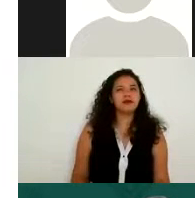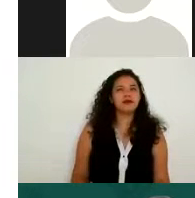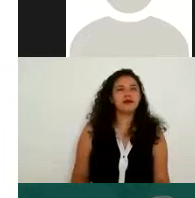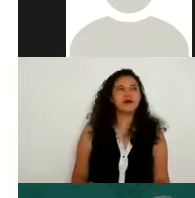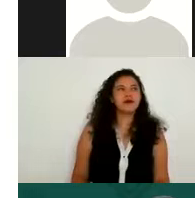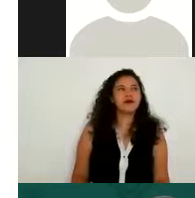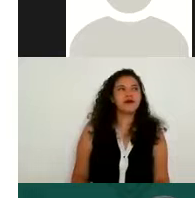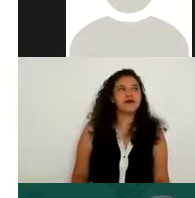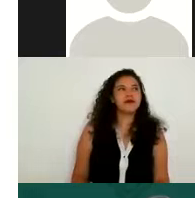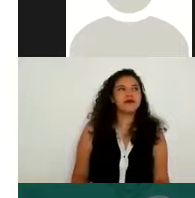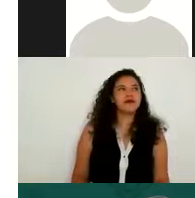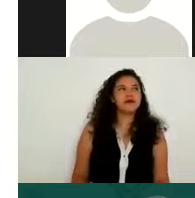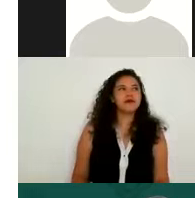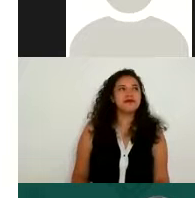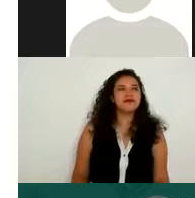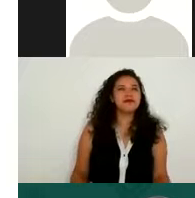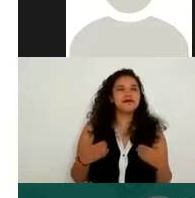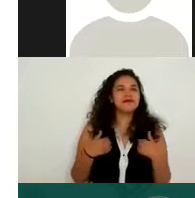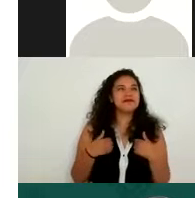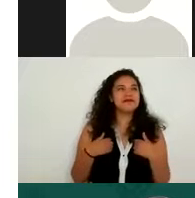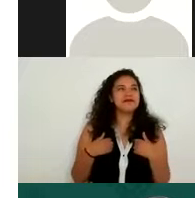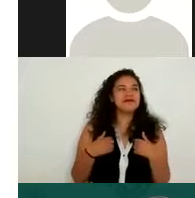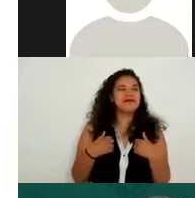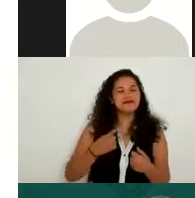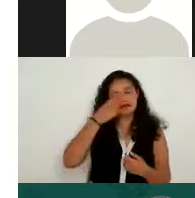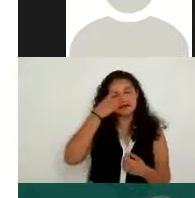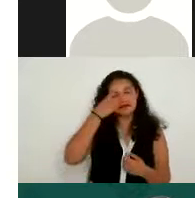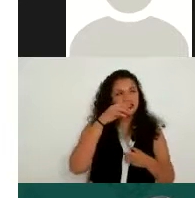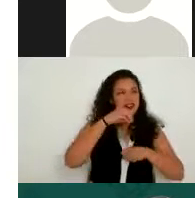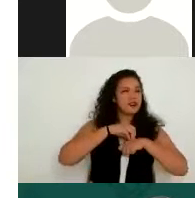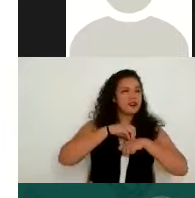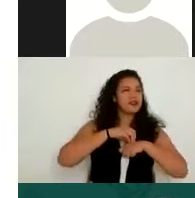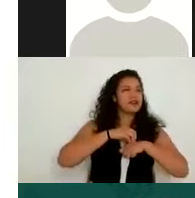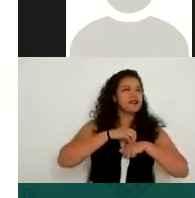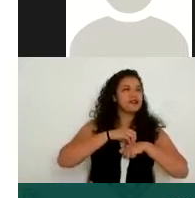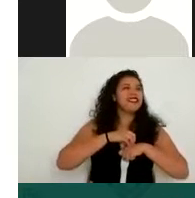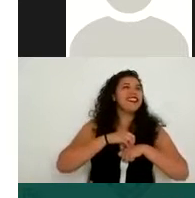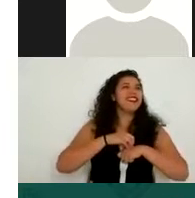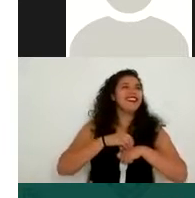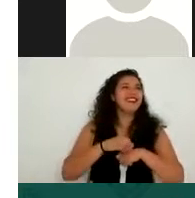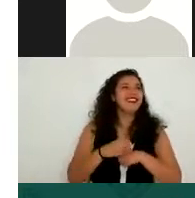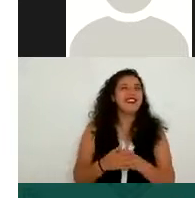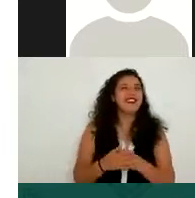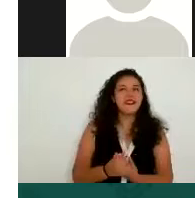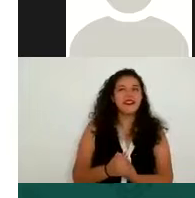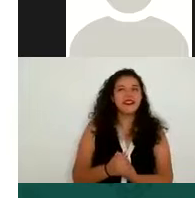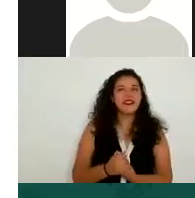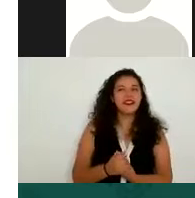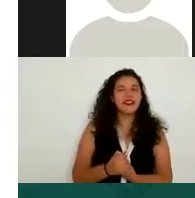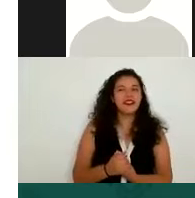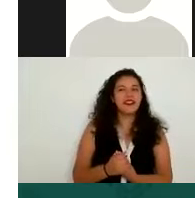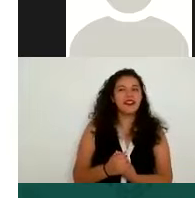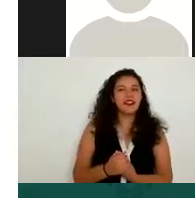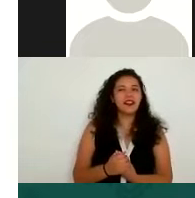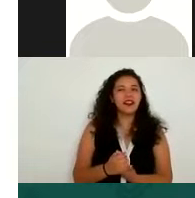Nada más se tienen que establecer que se van a utilizar estos datos y que por escrito de su autorización